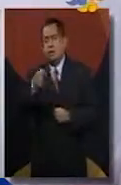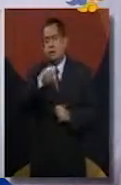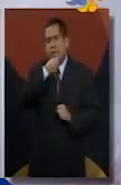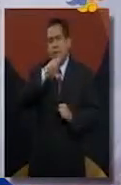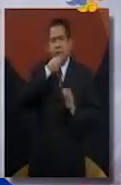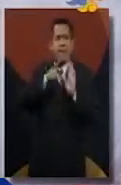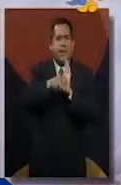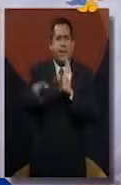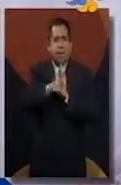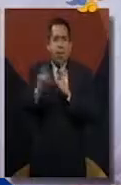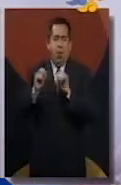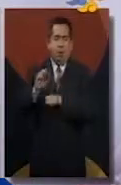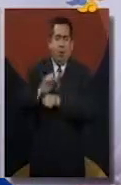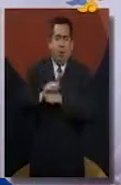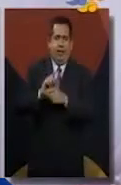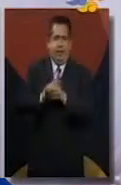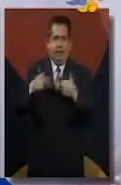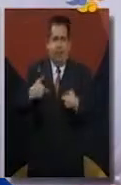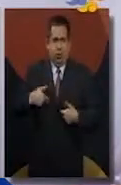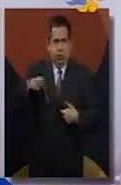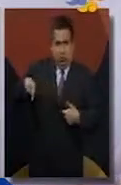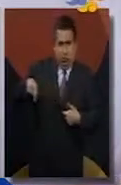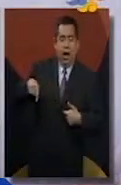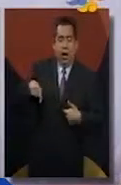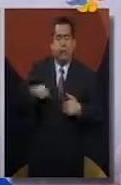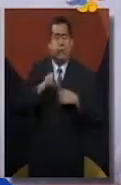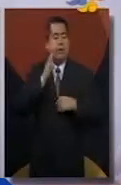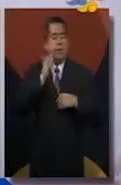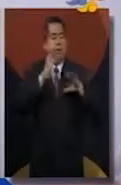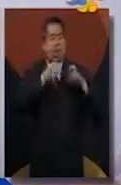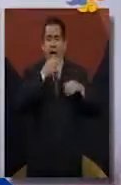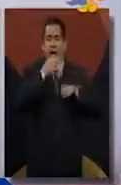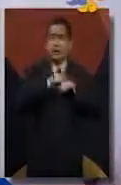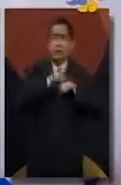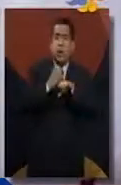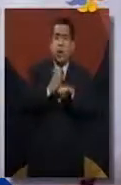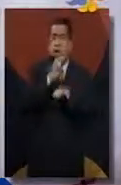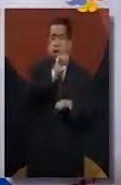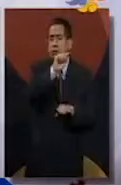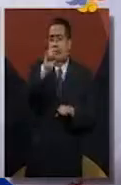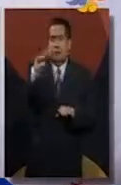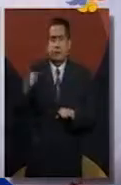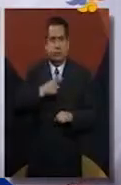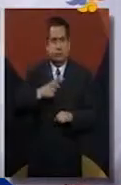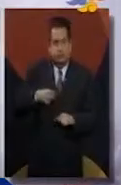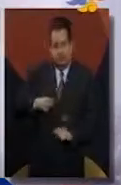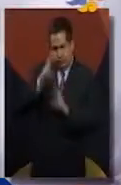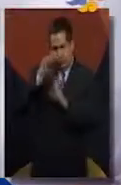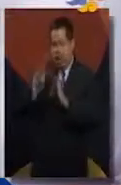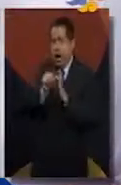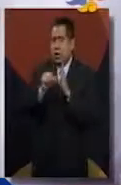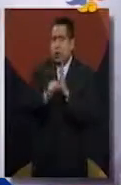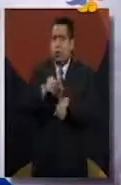derechos humanos, la Comisión Permanente del Congreso de la Unión exhortó a las entidades federativas a dar cumplimiento a lo establecido en el artículo